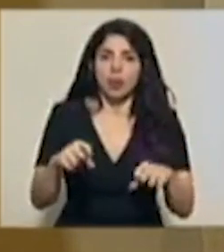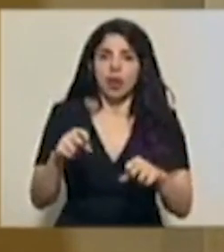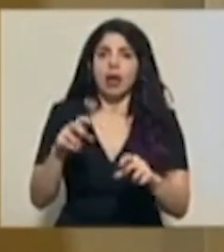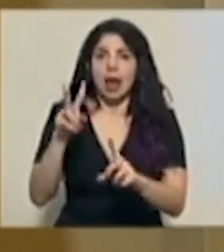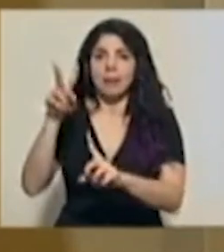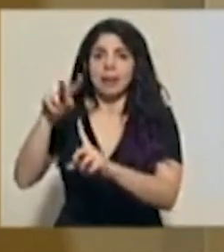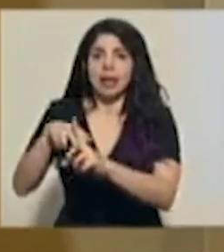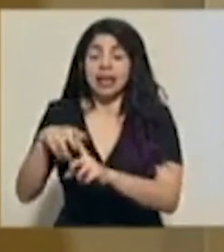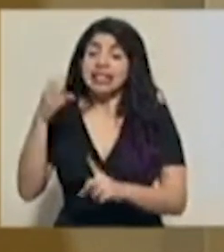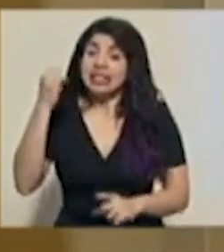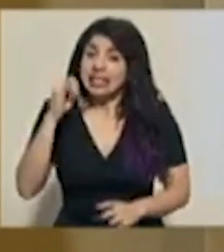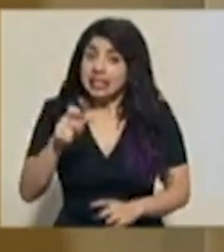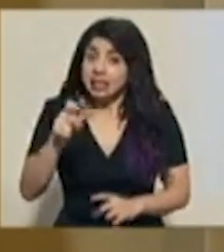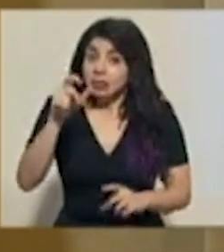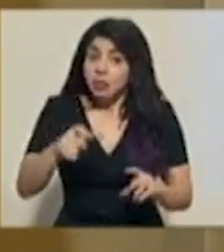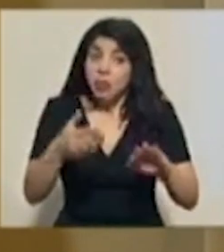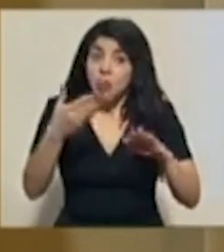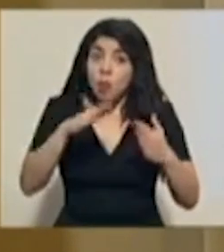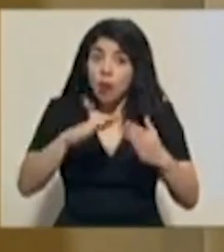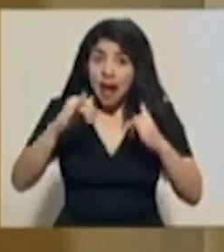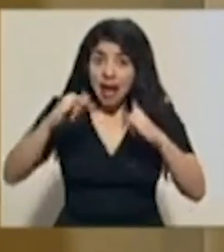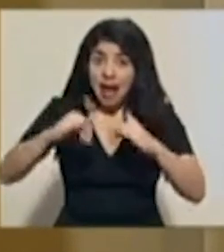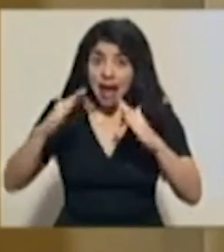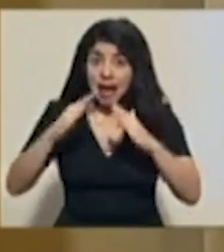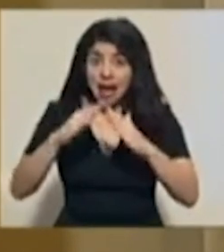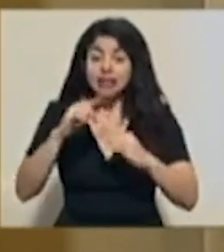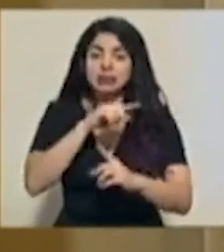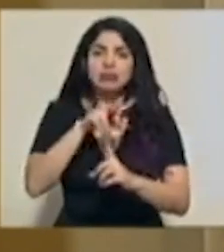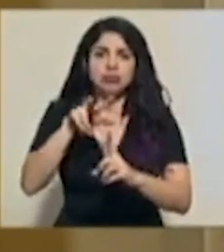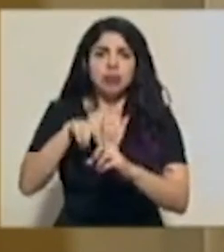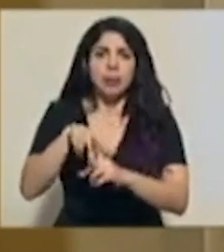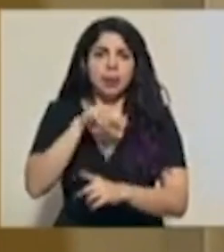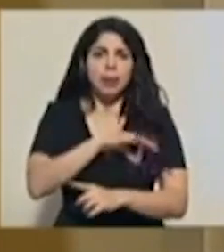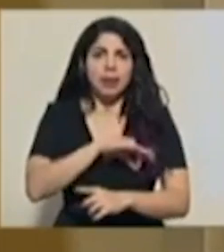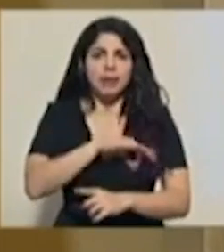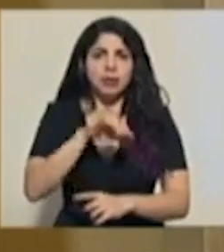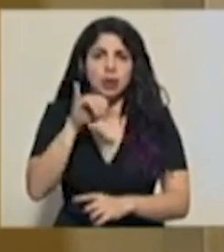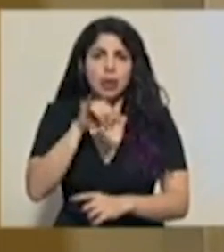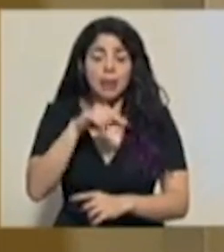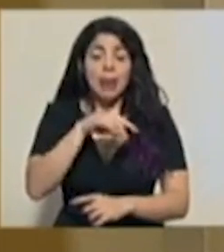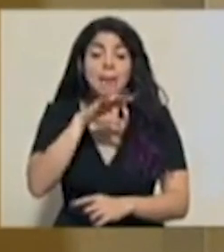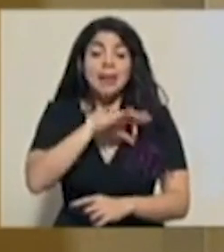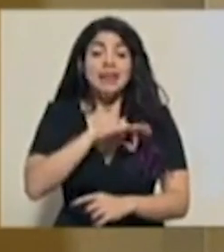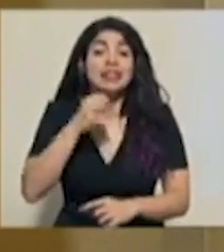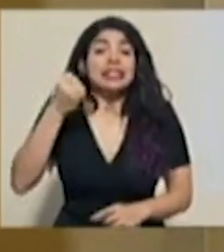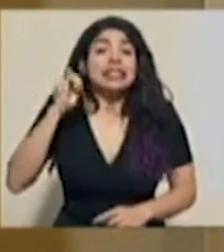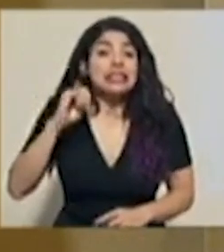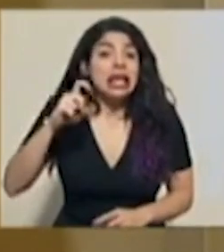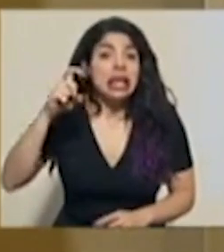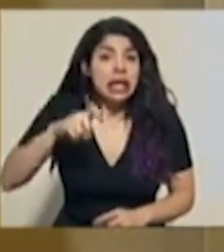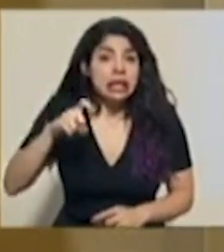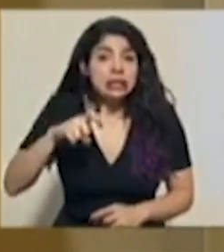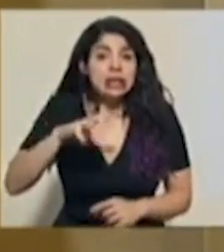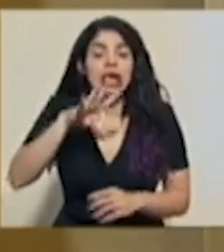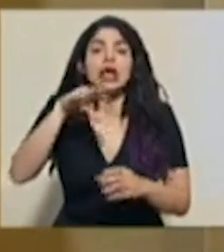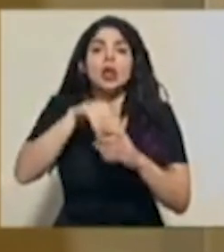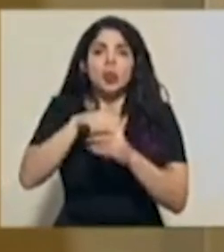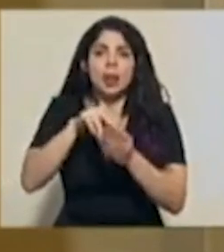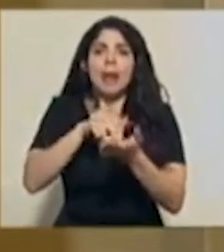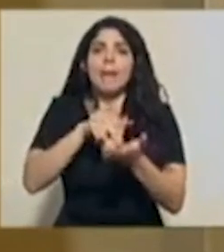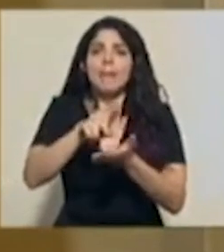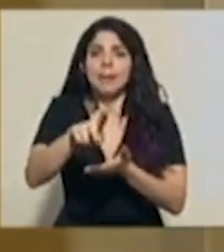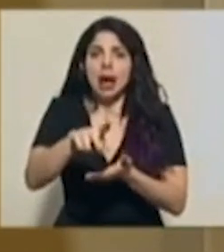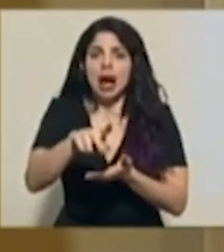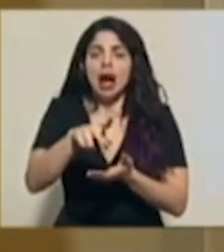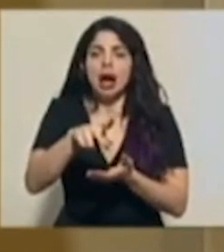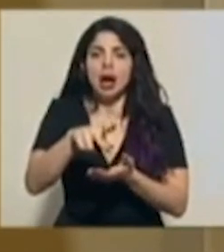se da en la casa. El beneficio incluye, si fuese necesario, también el pago de